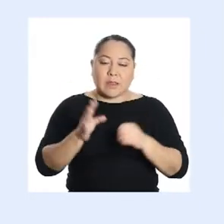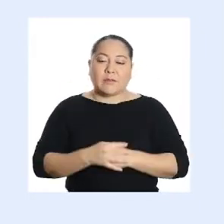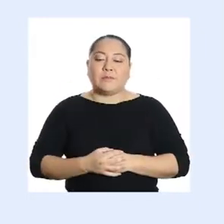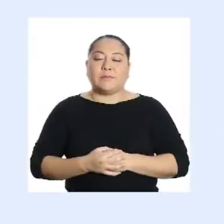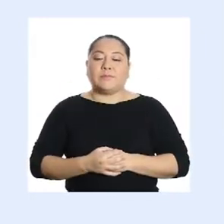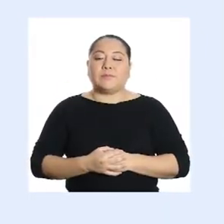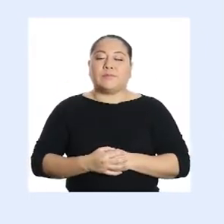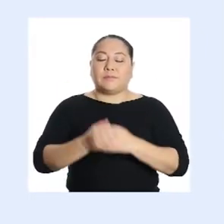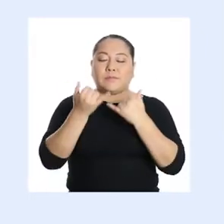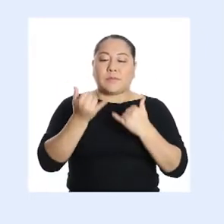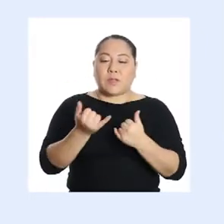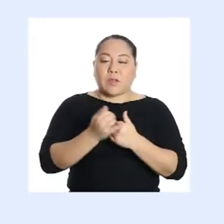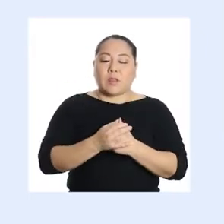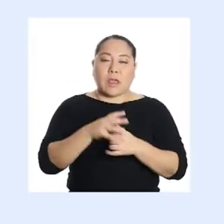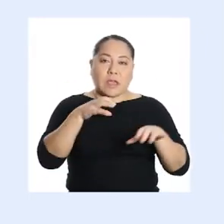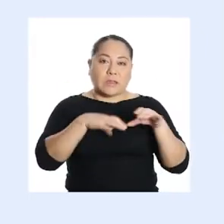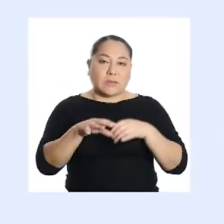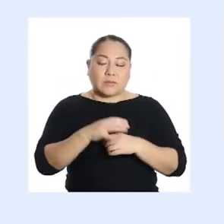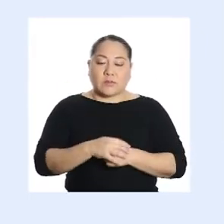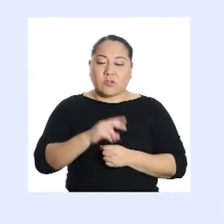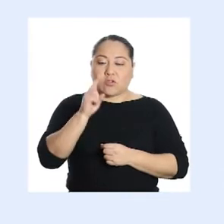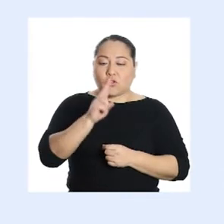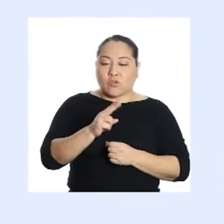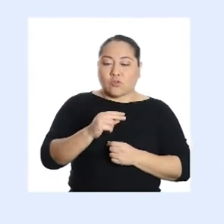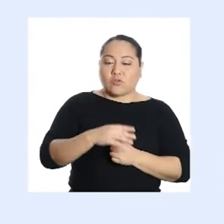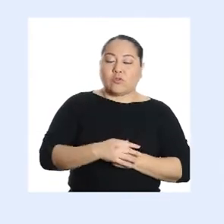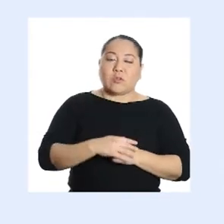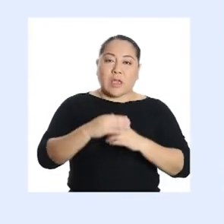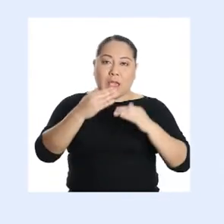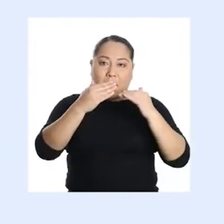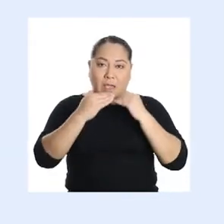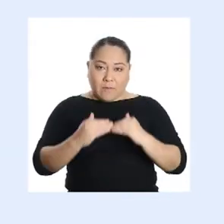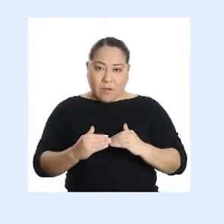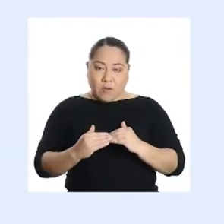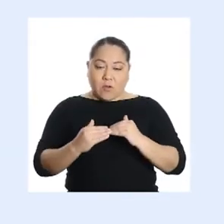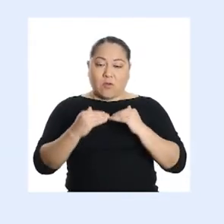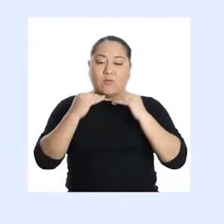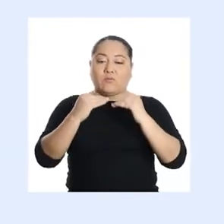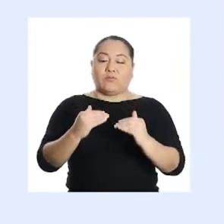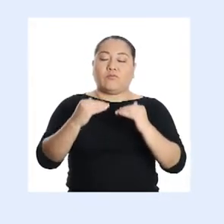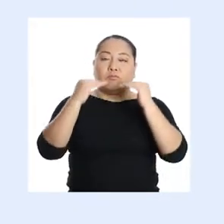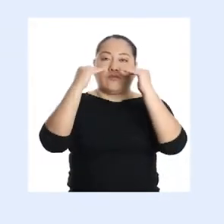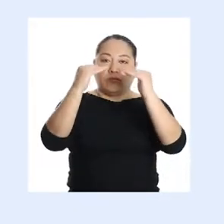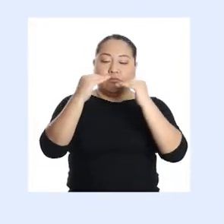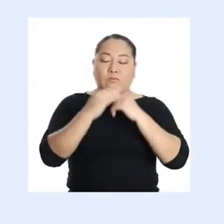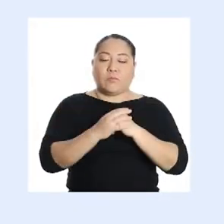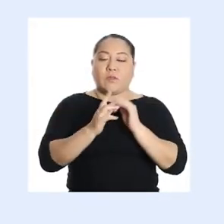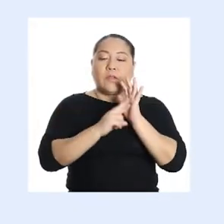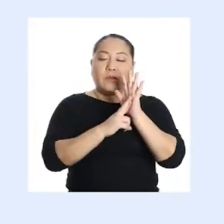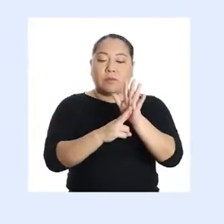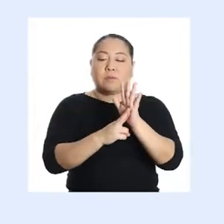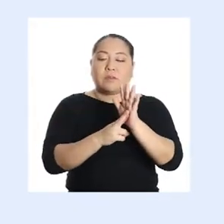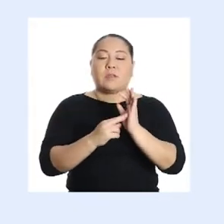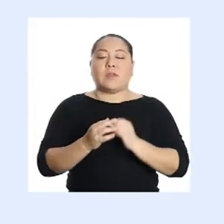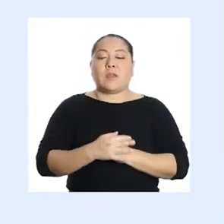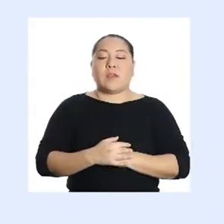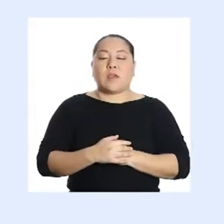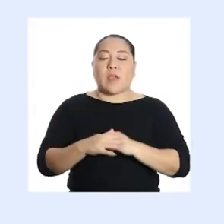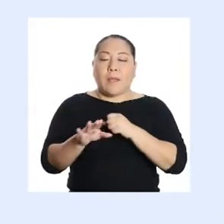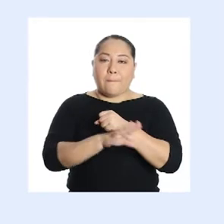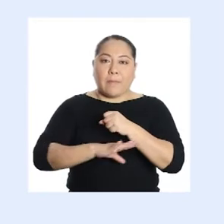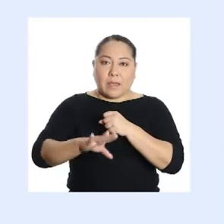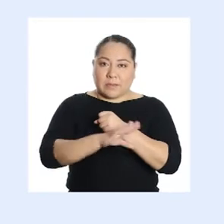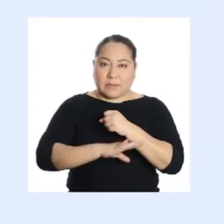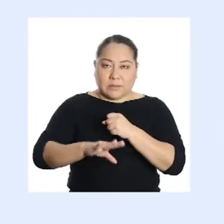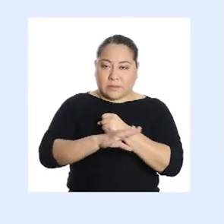mejor. Ahora, realizamos dos trazos en la parte inferior y superior del rectángulo que representarán